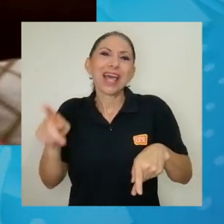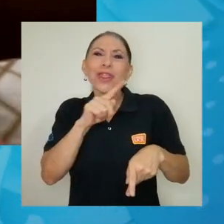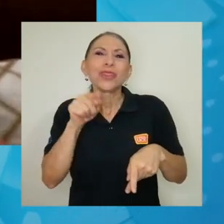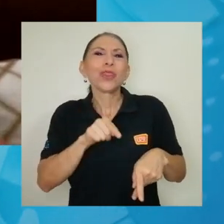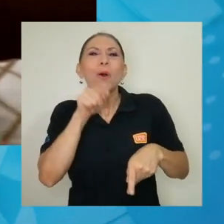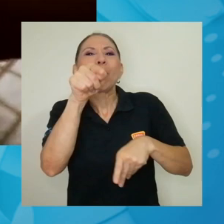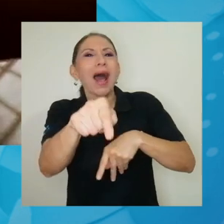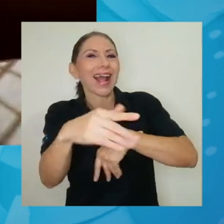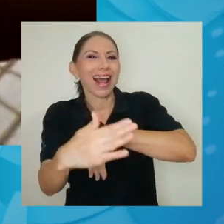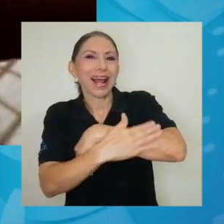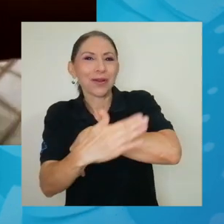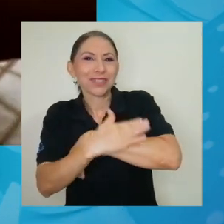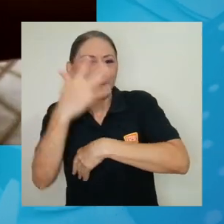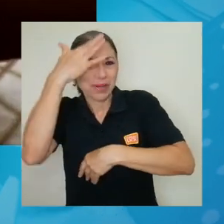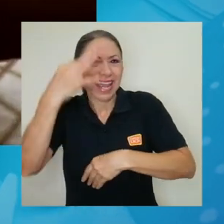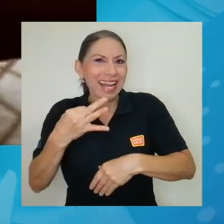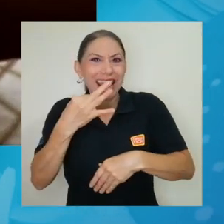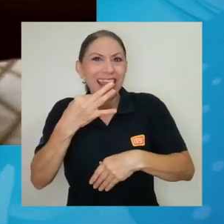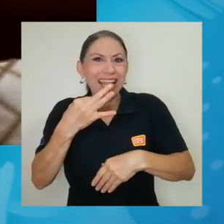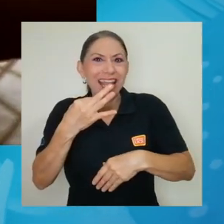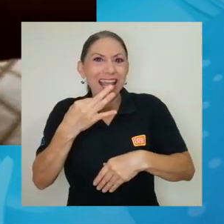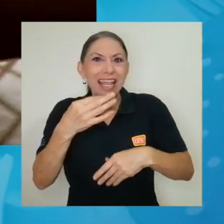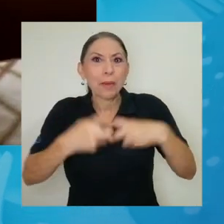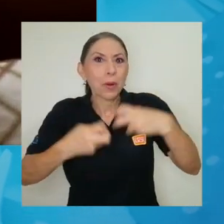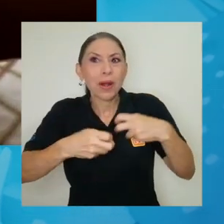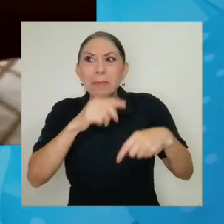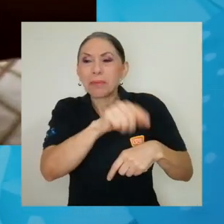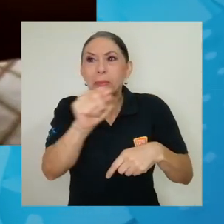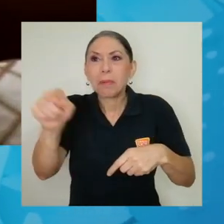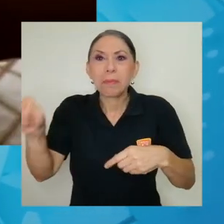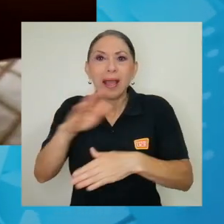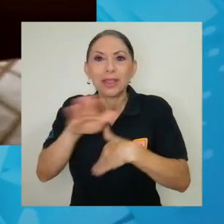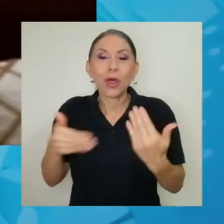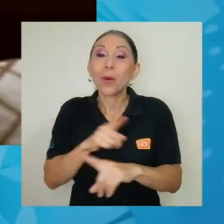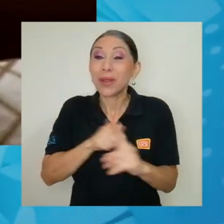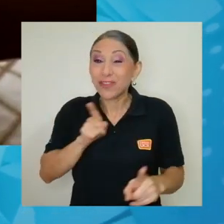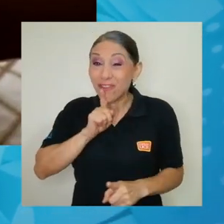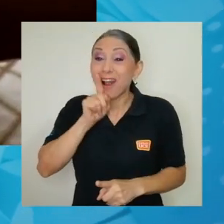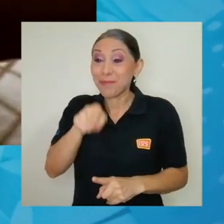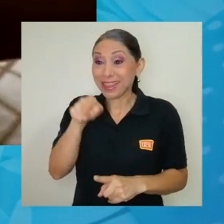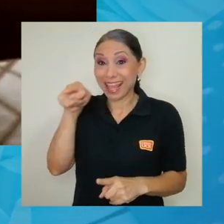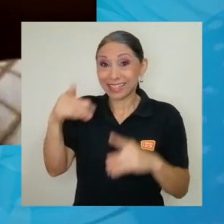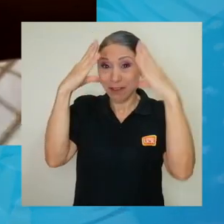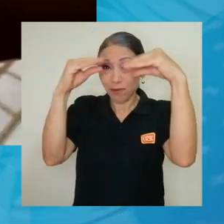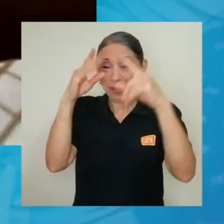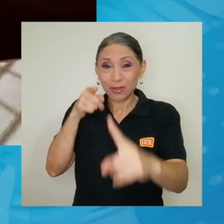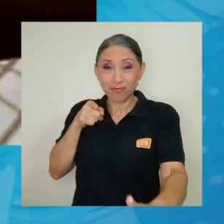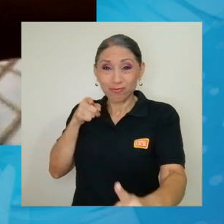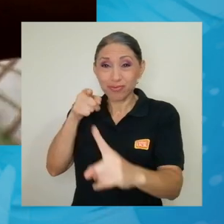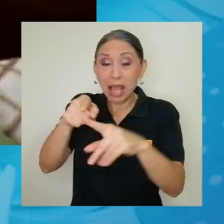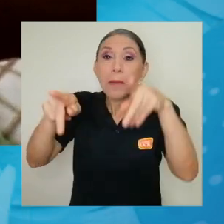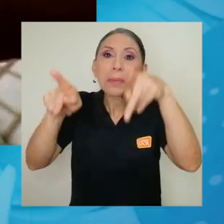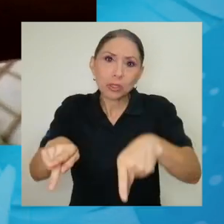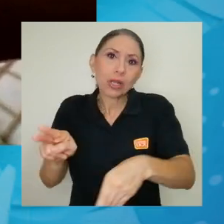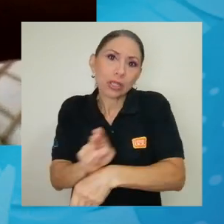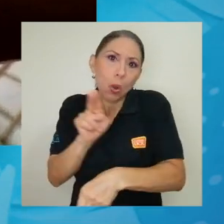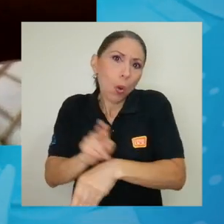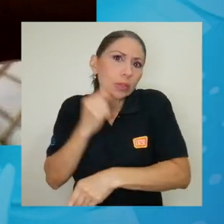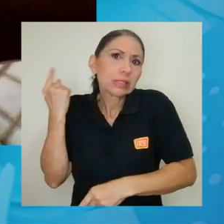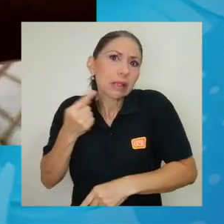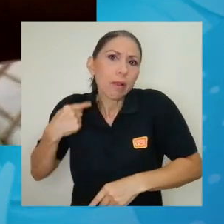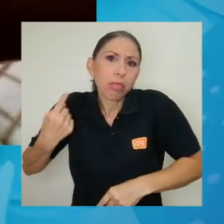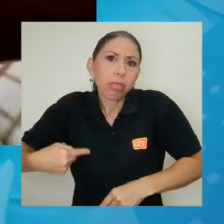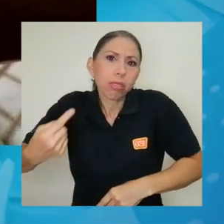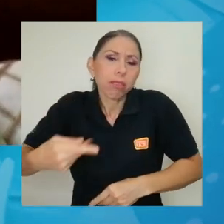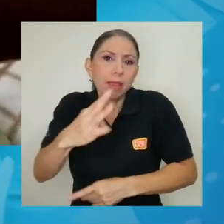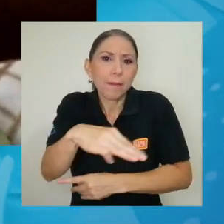que es en todo lado donde hay problemas. Pero obviamente el producto está dirigido a que haya gente, usuarios del mar y que